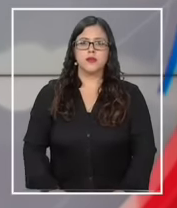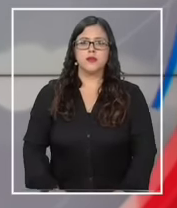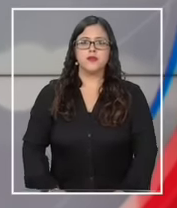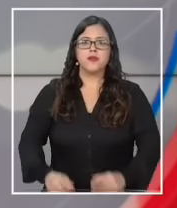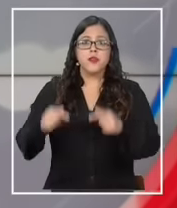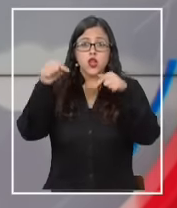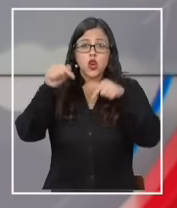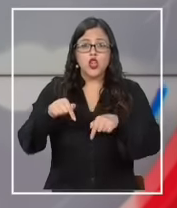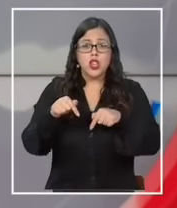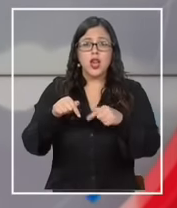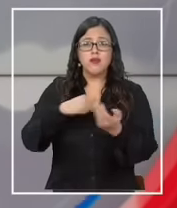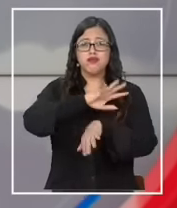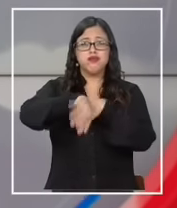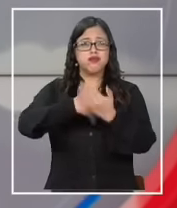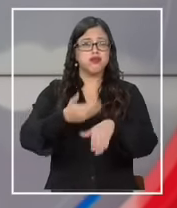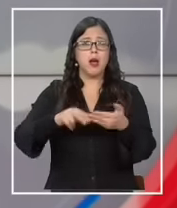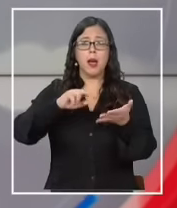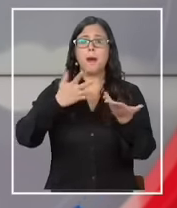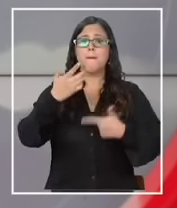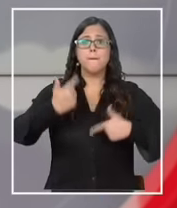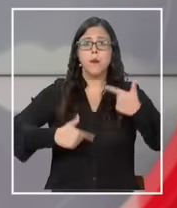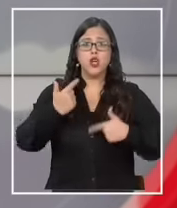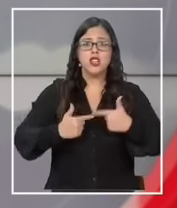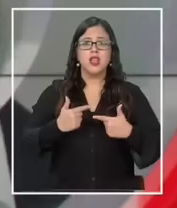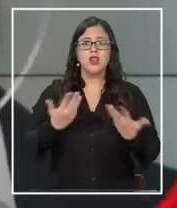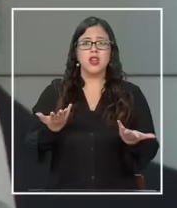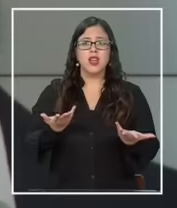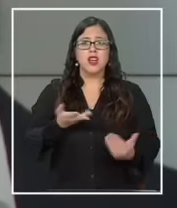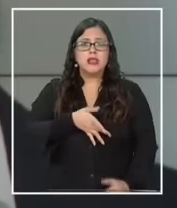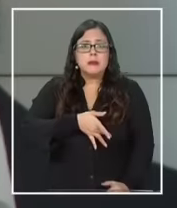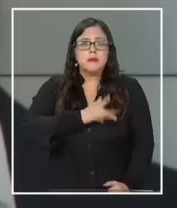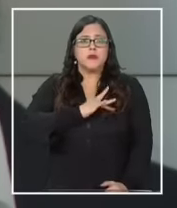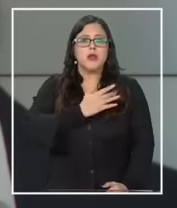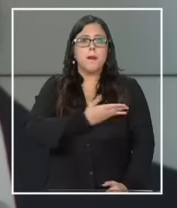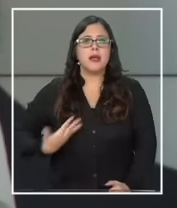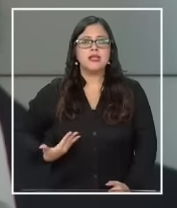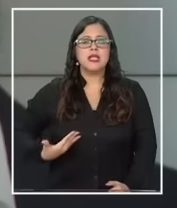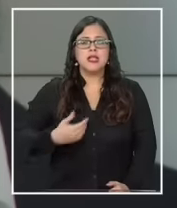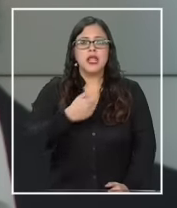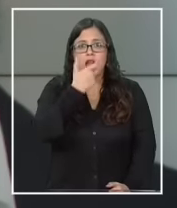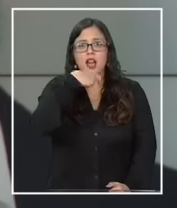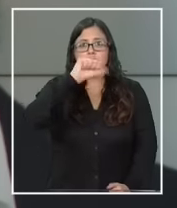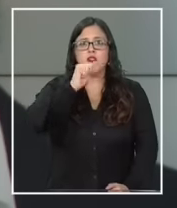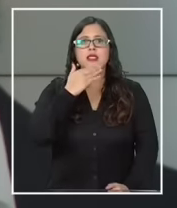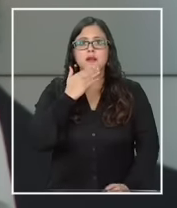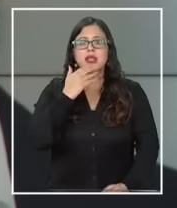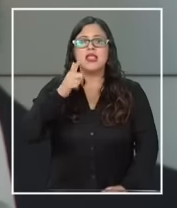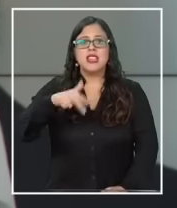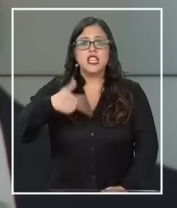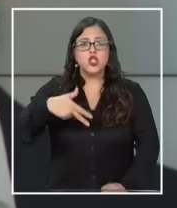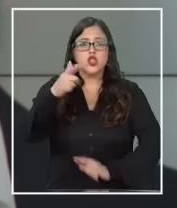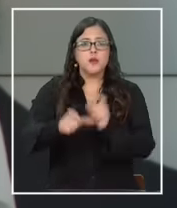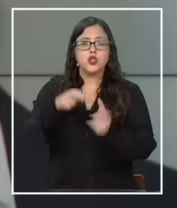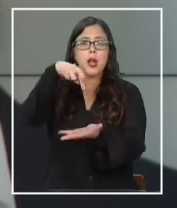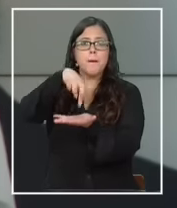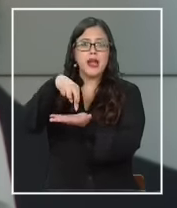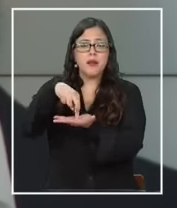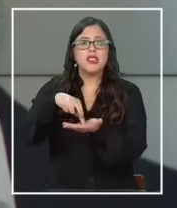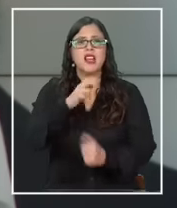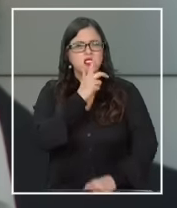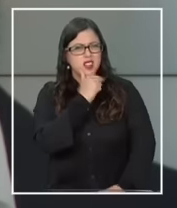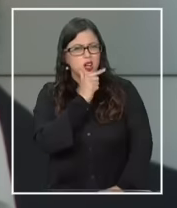Hoy se habló de escándalo político, de la indignación del presidente Boric y de la existencia de 18 parlamentarios que son